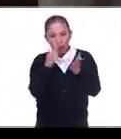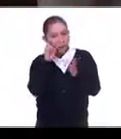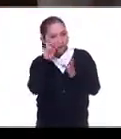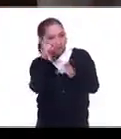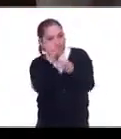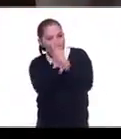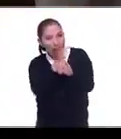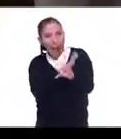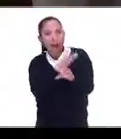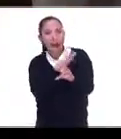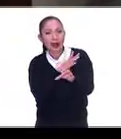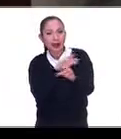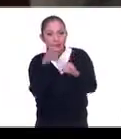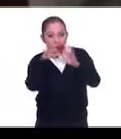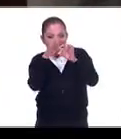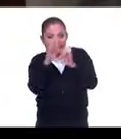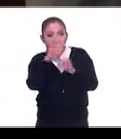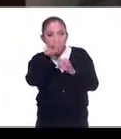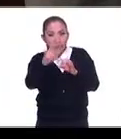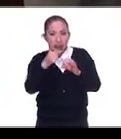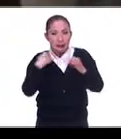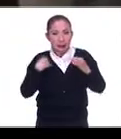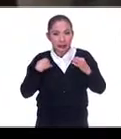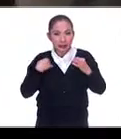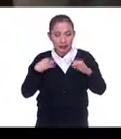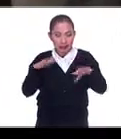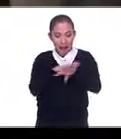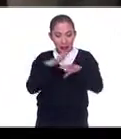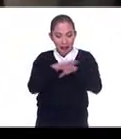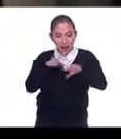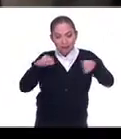importantes. Luego empezaron a sustituir